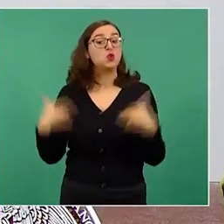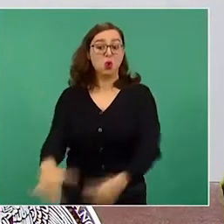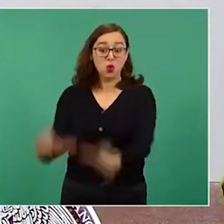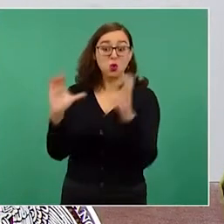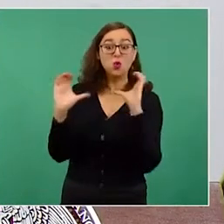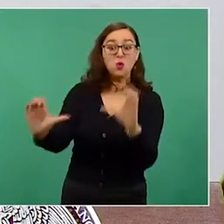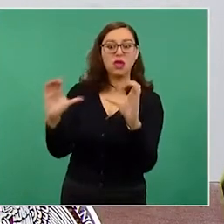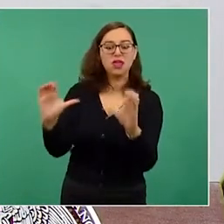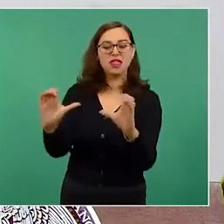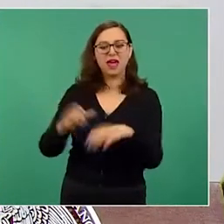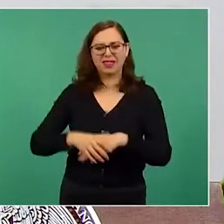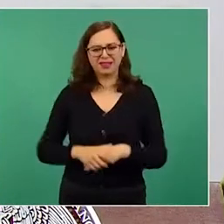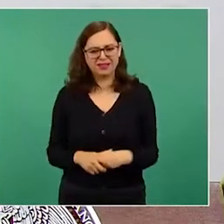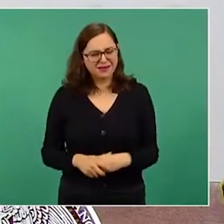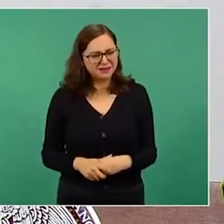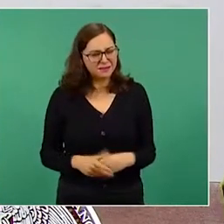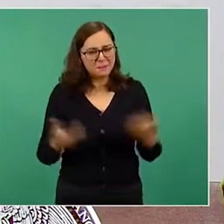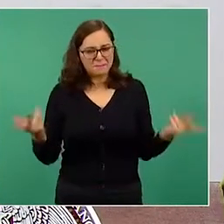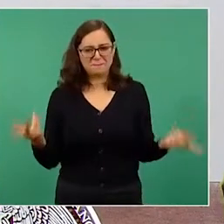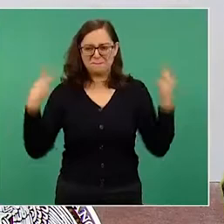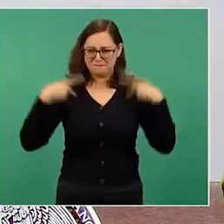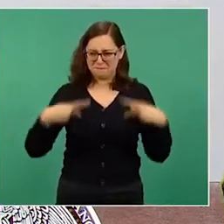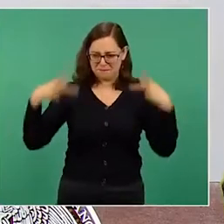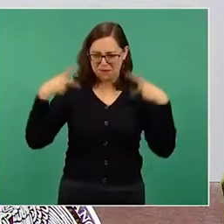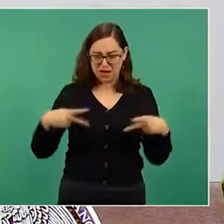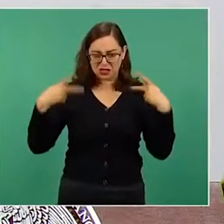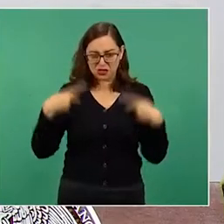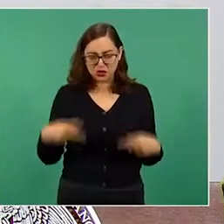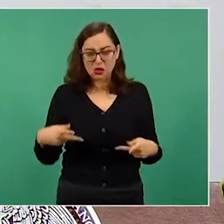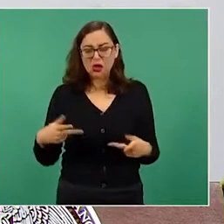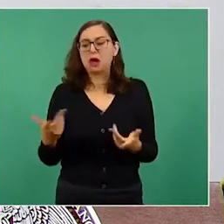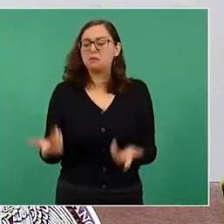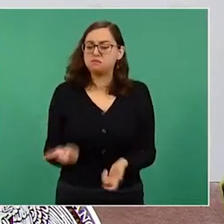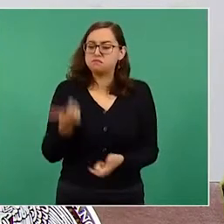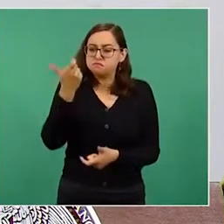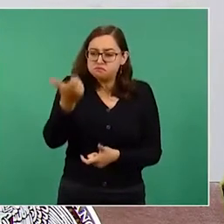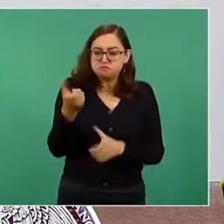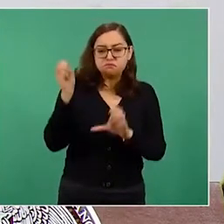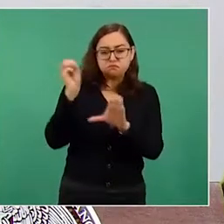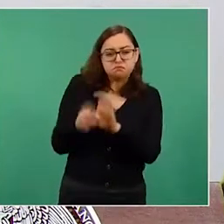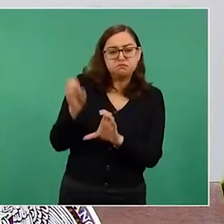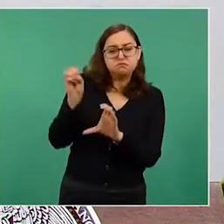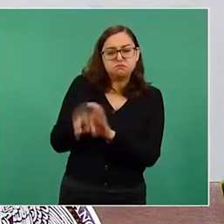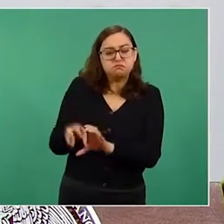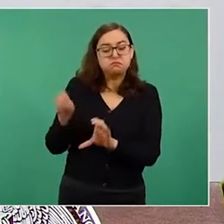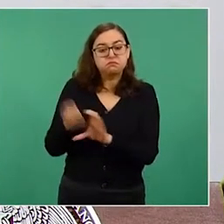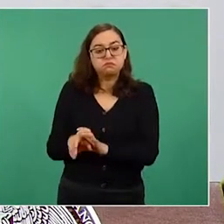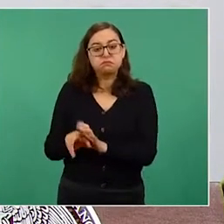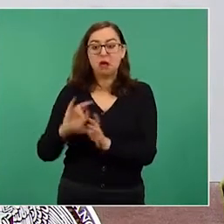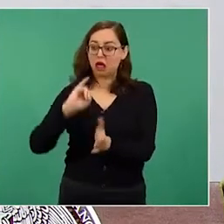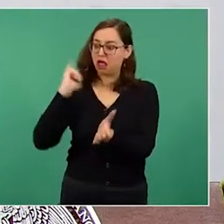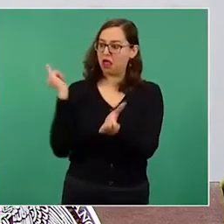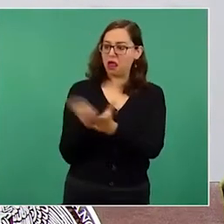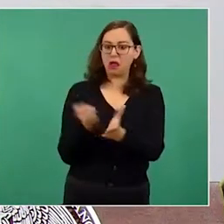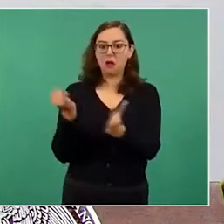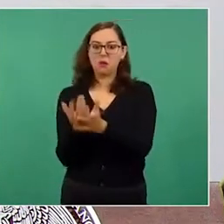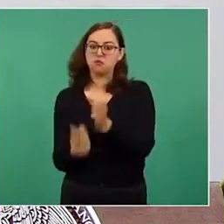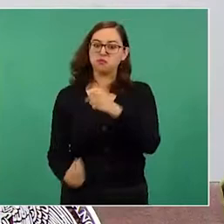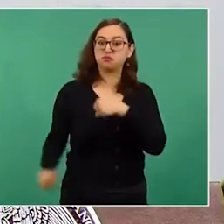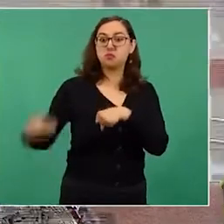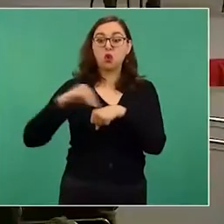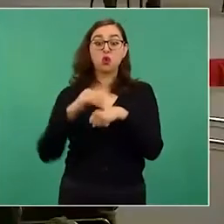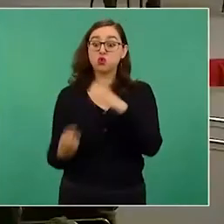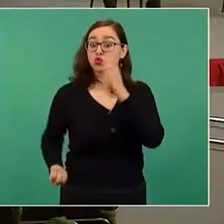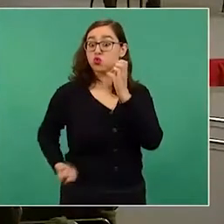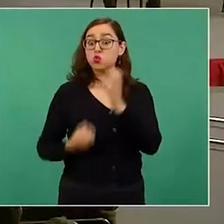en la que asegura que el contribuyente tendría que pagar impuestos por depósitos en efectivo por una supuesta reforma al